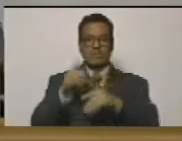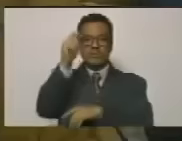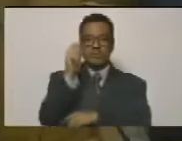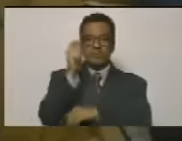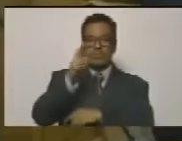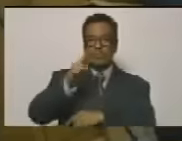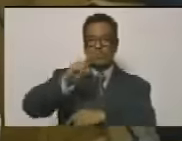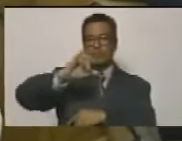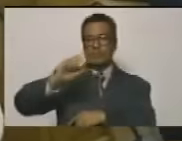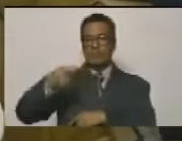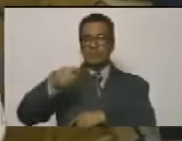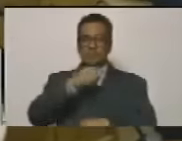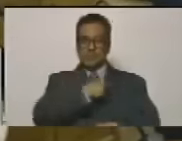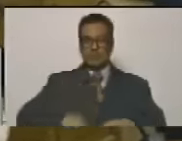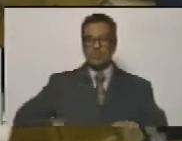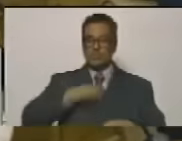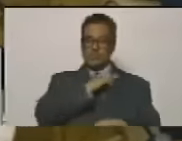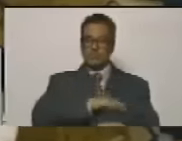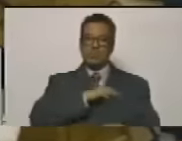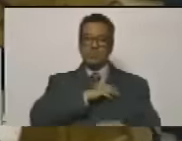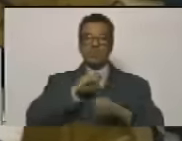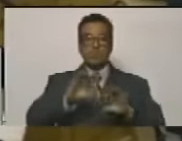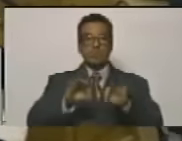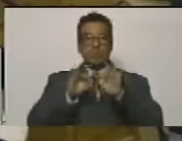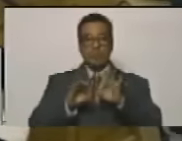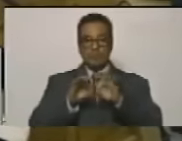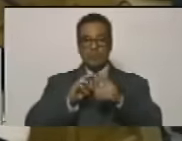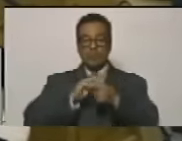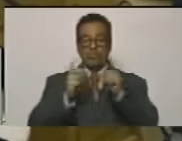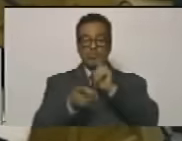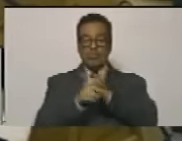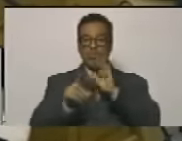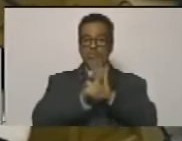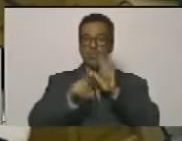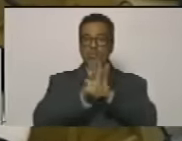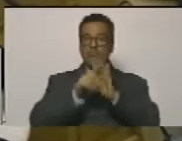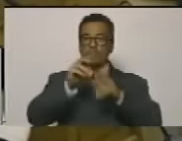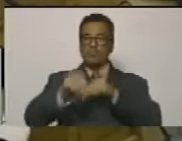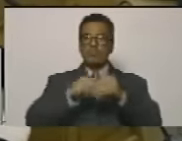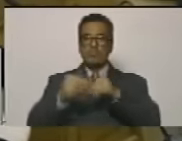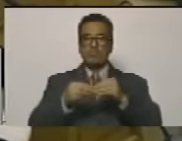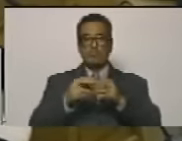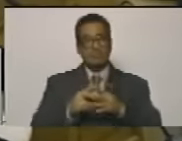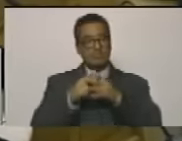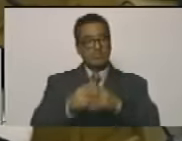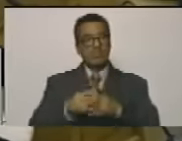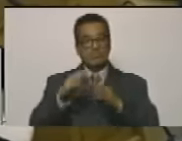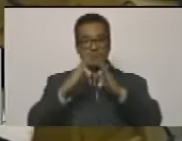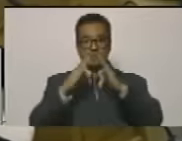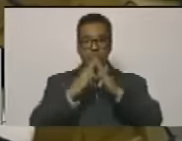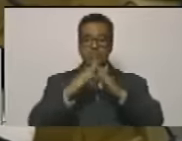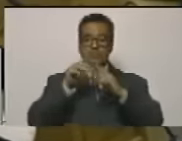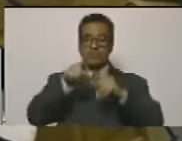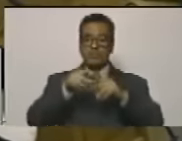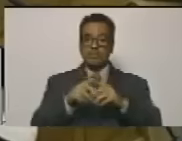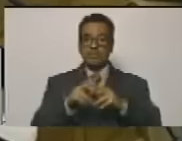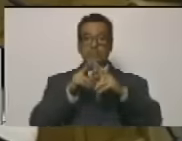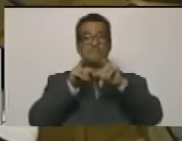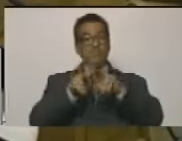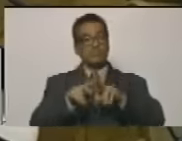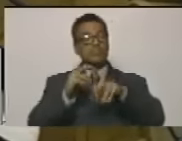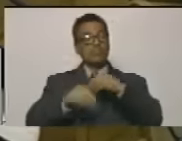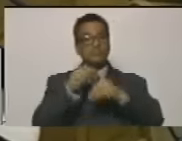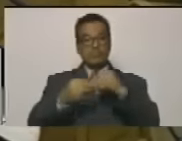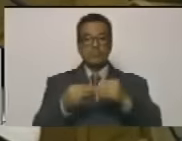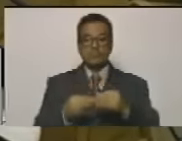diputado Rígel Sergi, presidente de la Comisión Especial para la Reforma de la Ley del Régimen Prestacional de Vivienda y Hábitat, mediante la